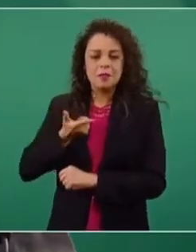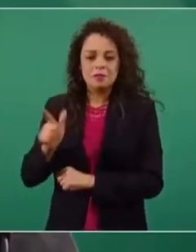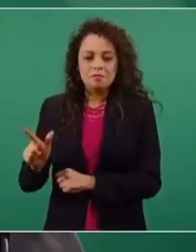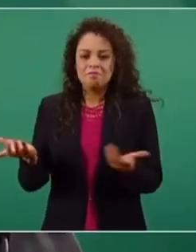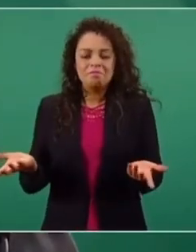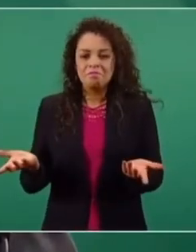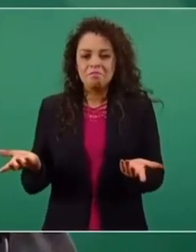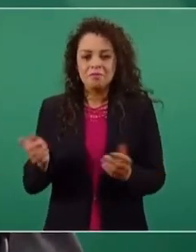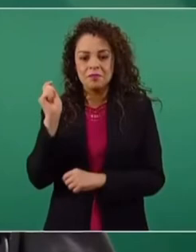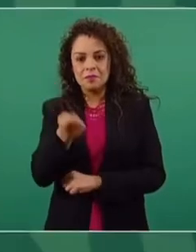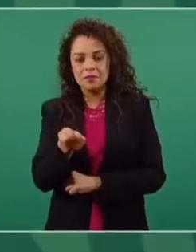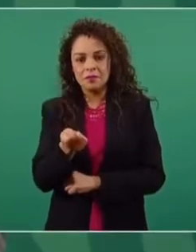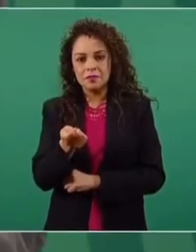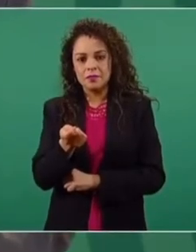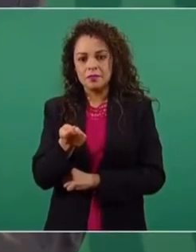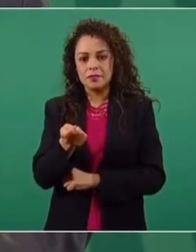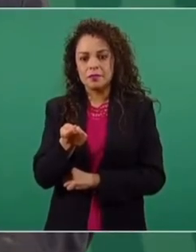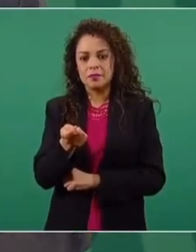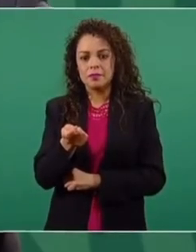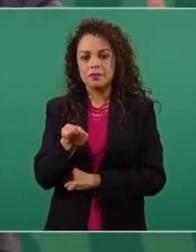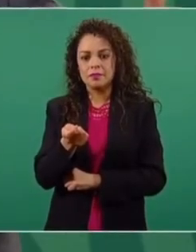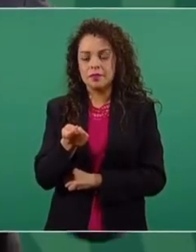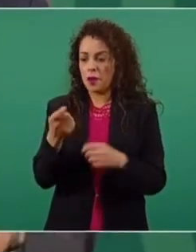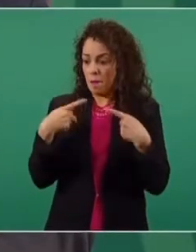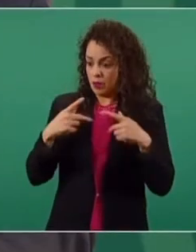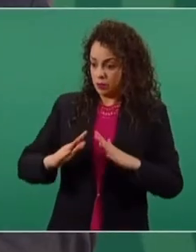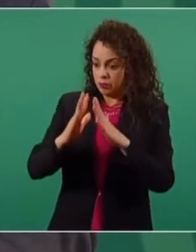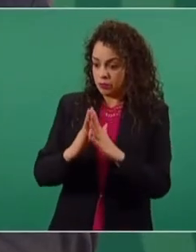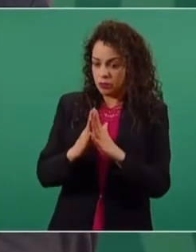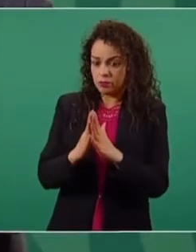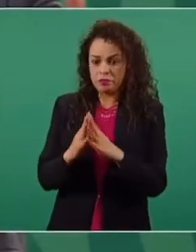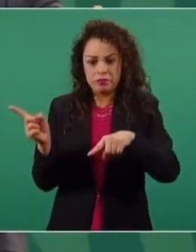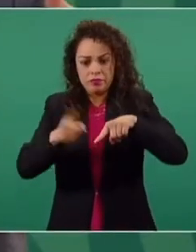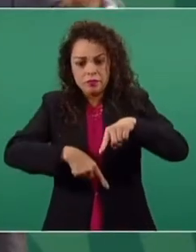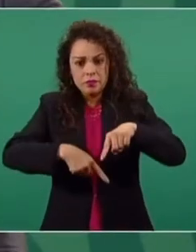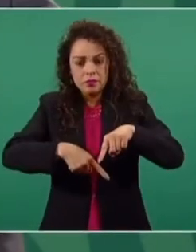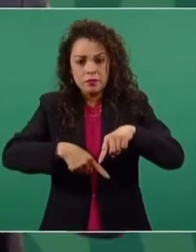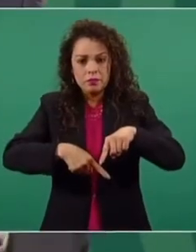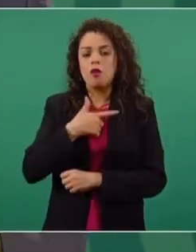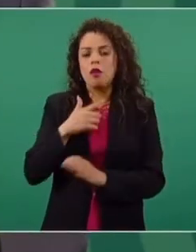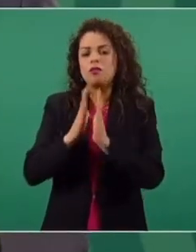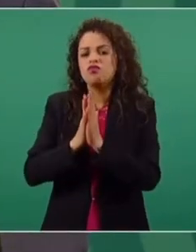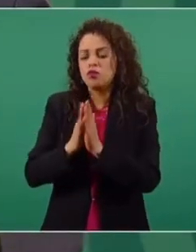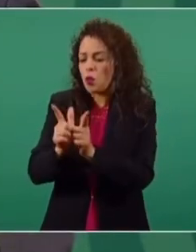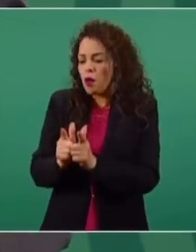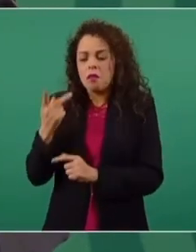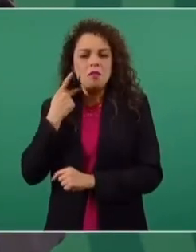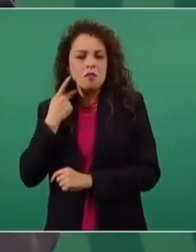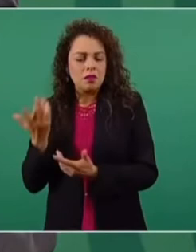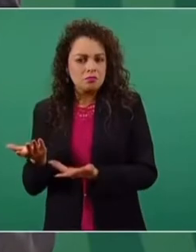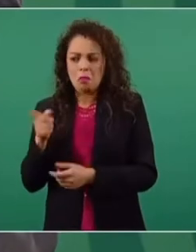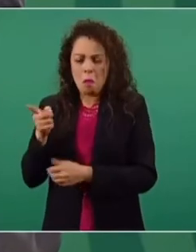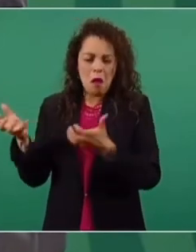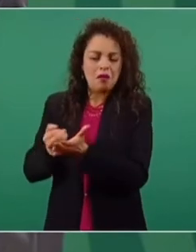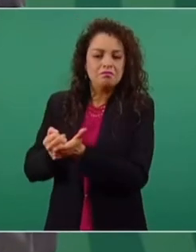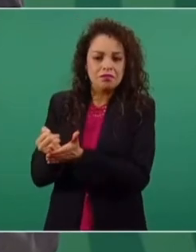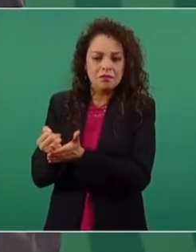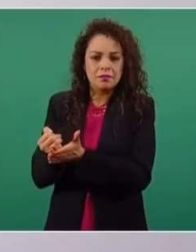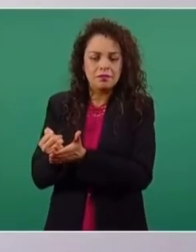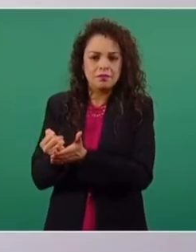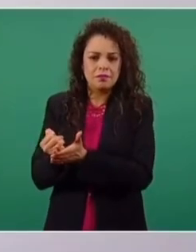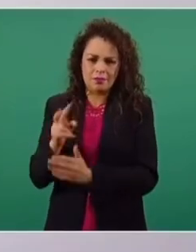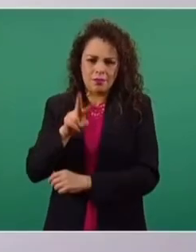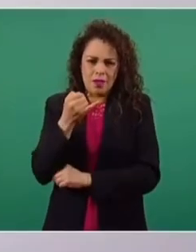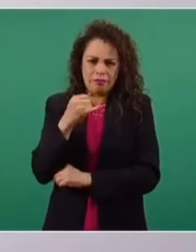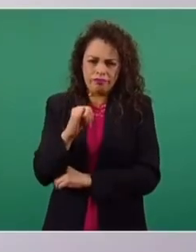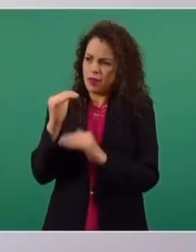No le gusta que se descalifique a quién va a participar. Y que al final de cuentas el pueblo va a decidir. Como arriba, la élite